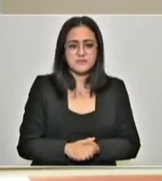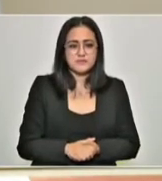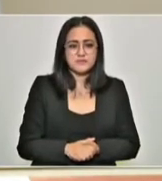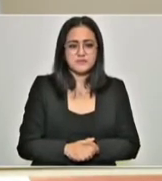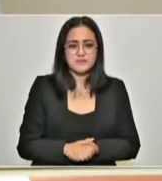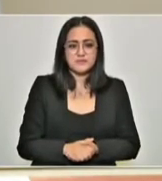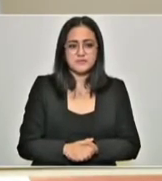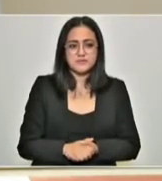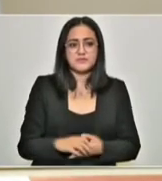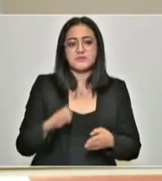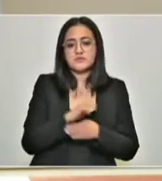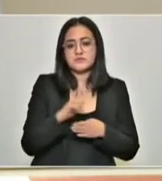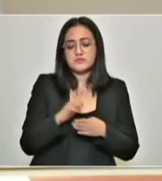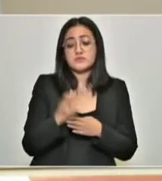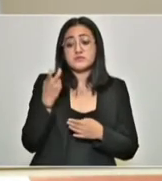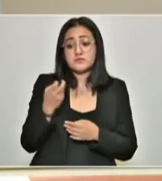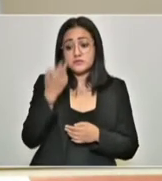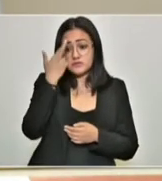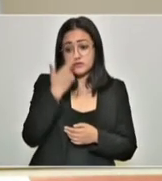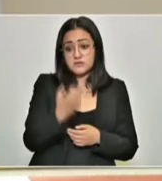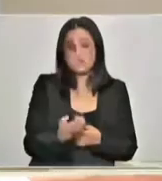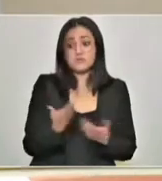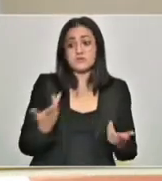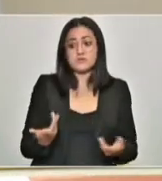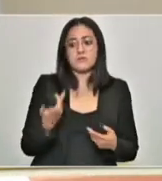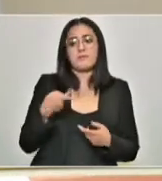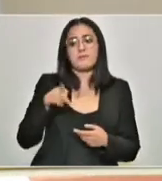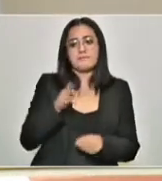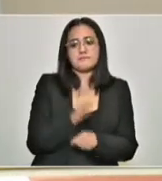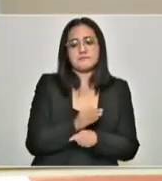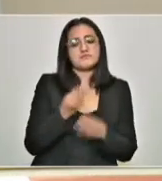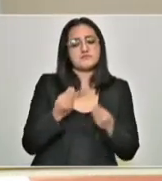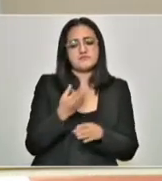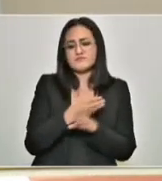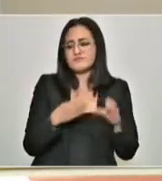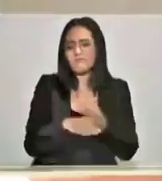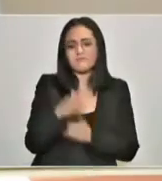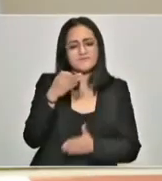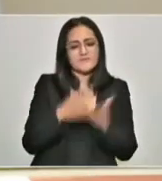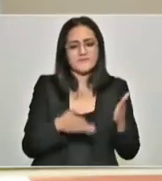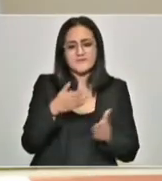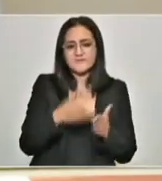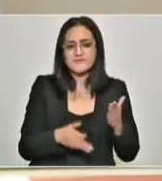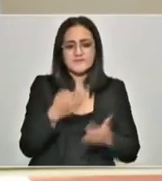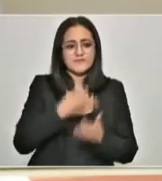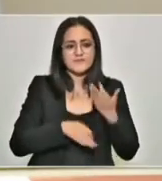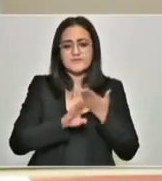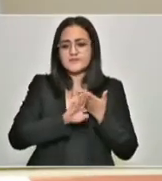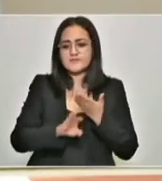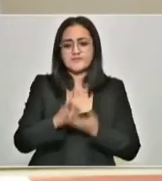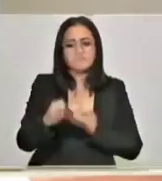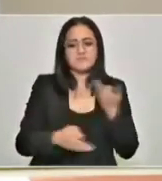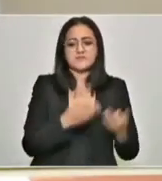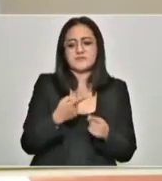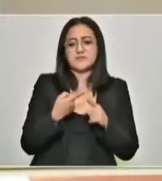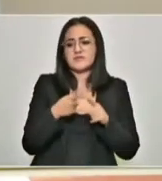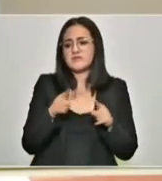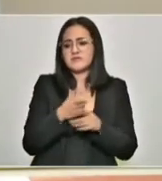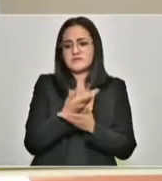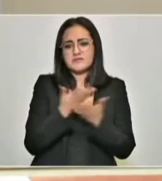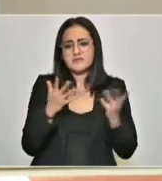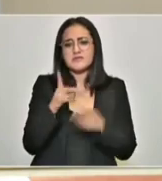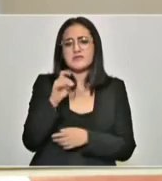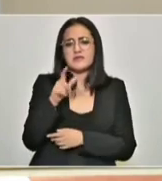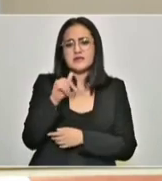Entonces, esa es la razón. Pero desde luego hay mucho por hacer en todo el combate de todos los tipos de delitos.